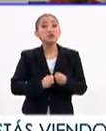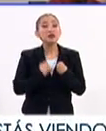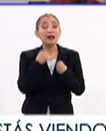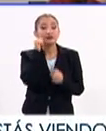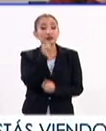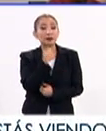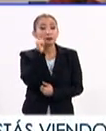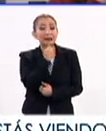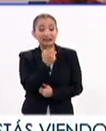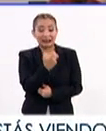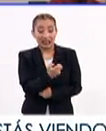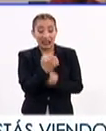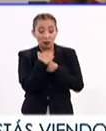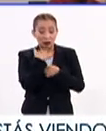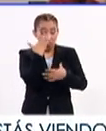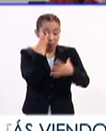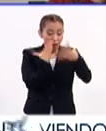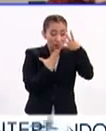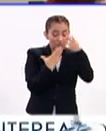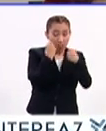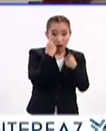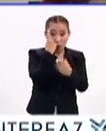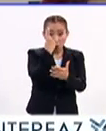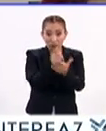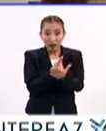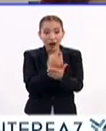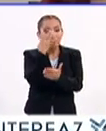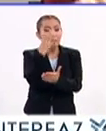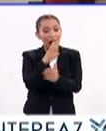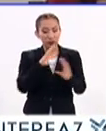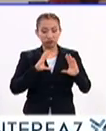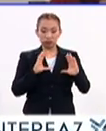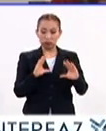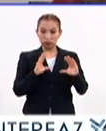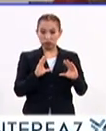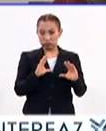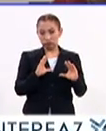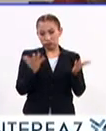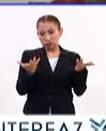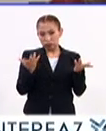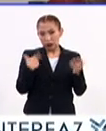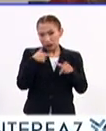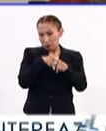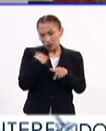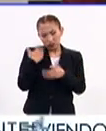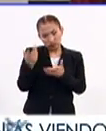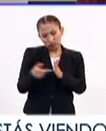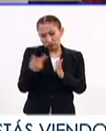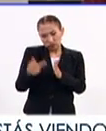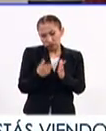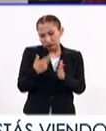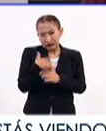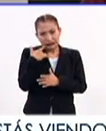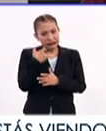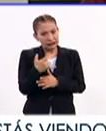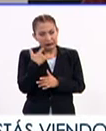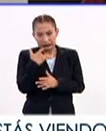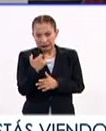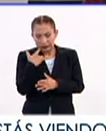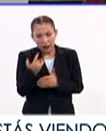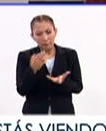es una educación en donde no solo vamos a enseñar, obviamente lo seguiremos haciendo y trataremos